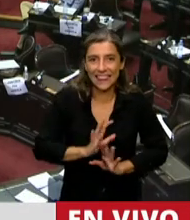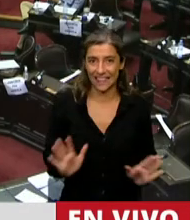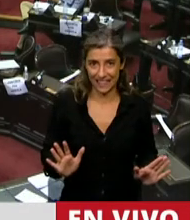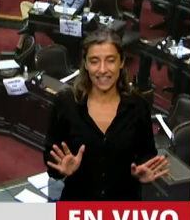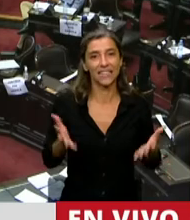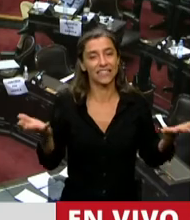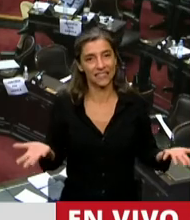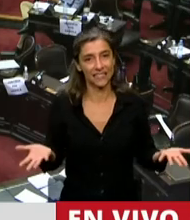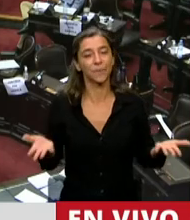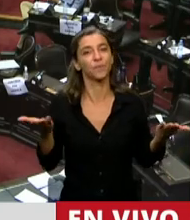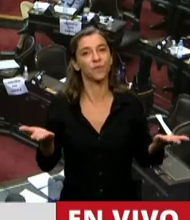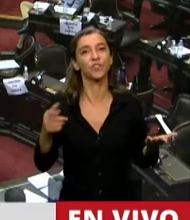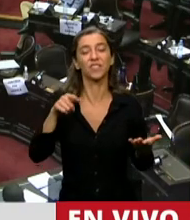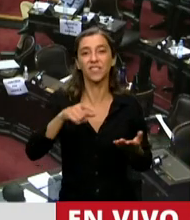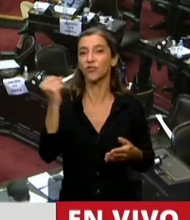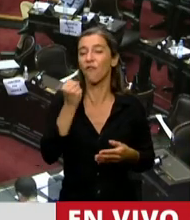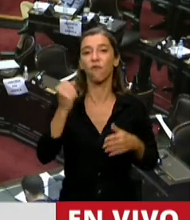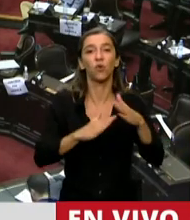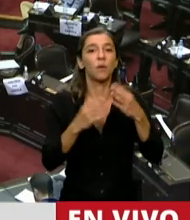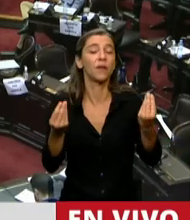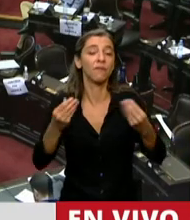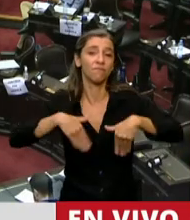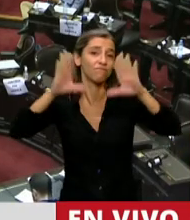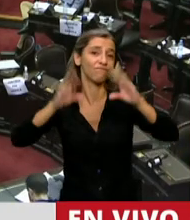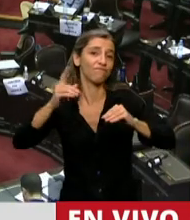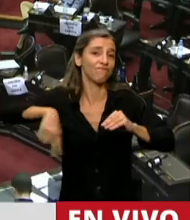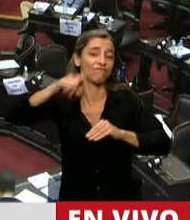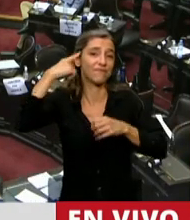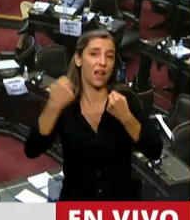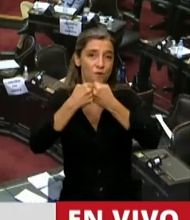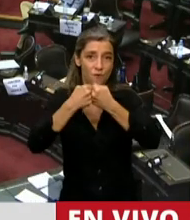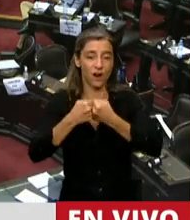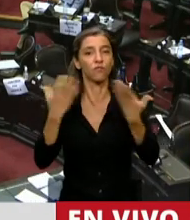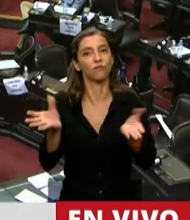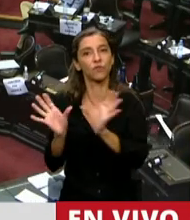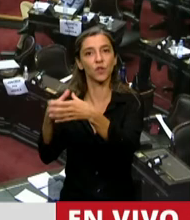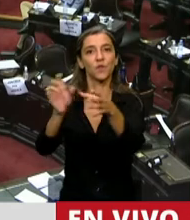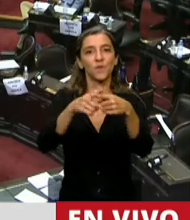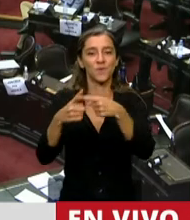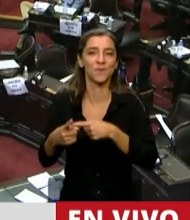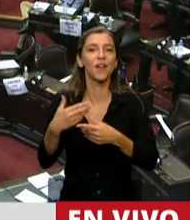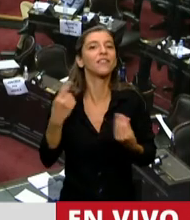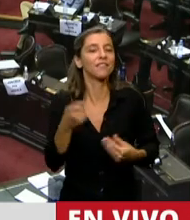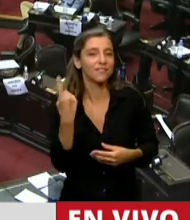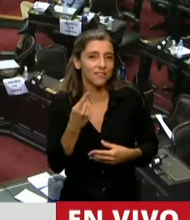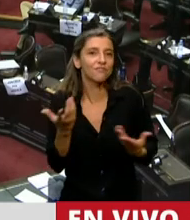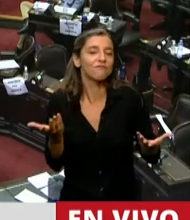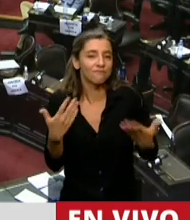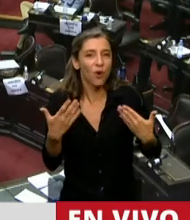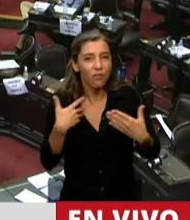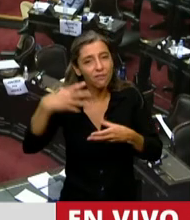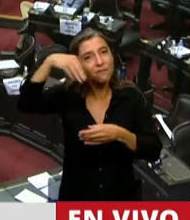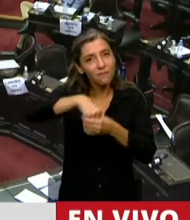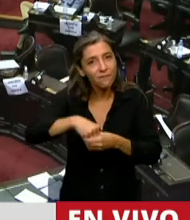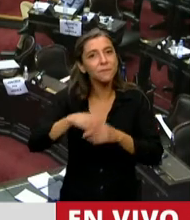raíz de este consenso político, también vamos a poder participar como bloques políticos en la construcción del plan de